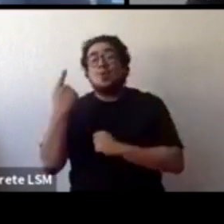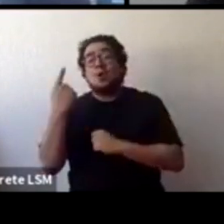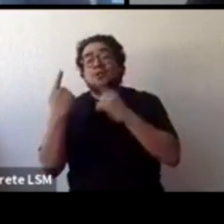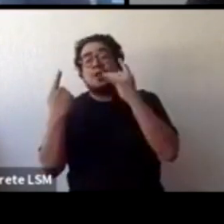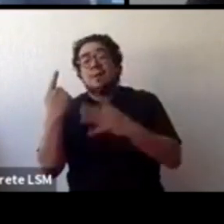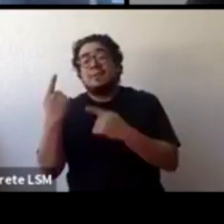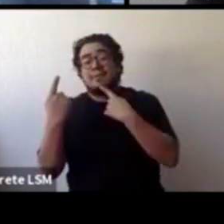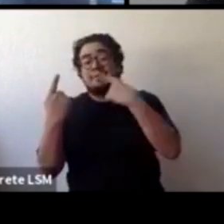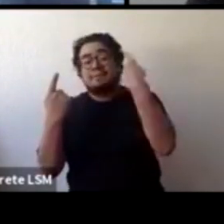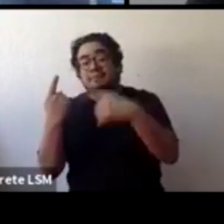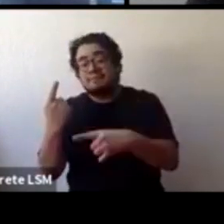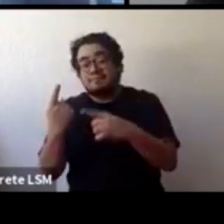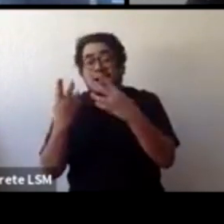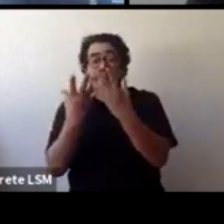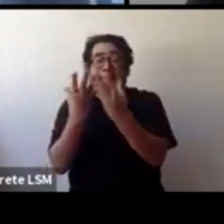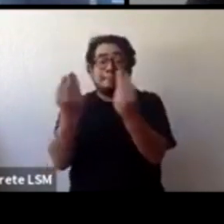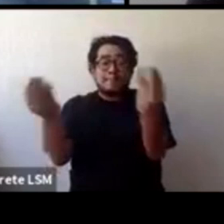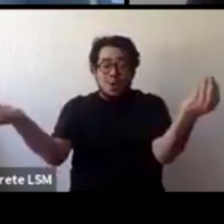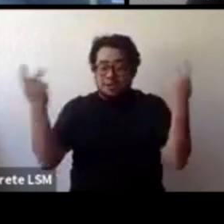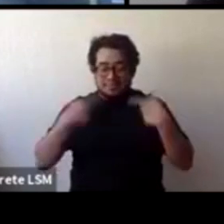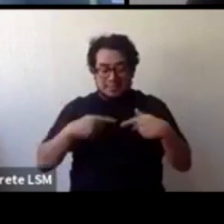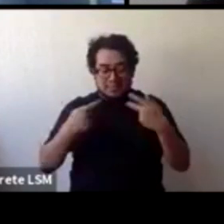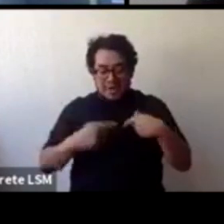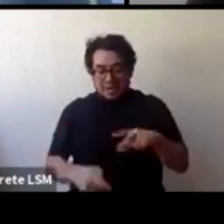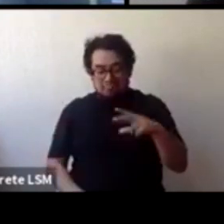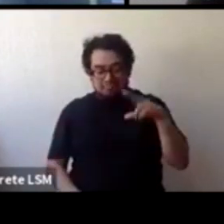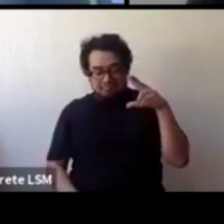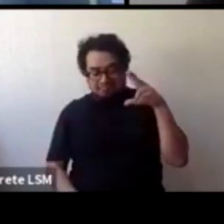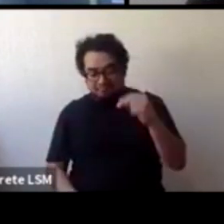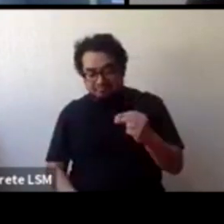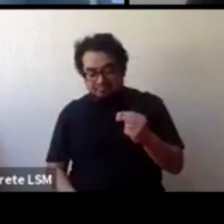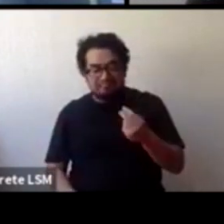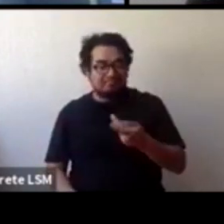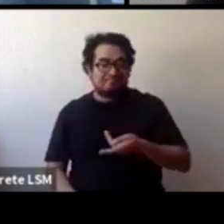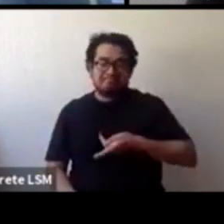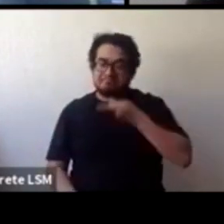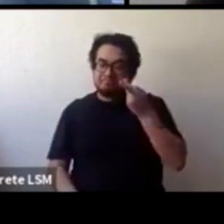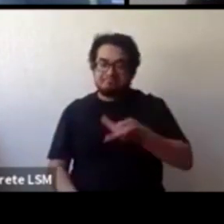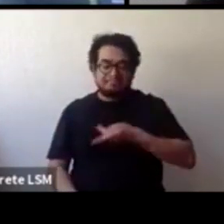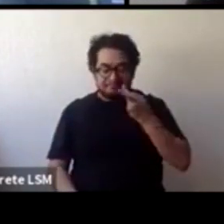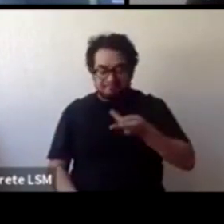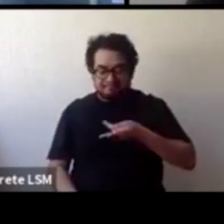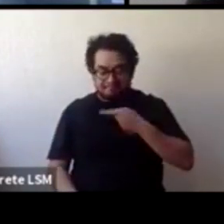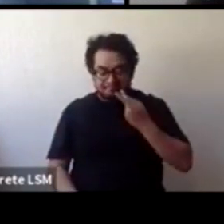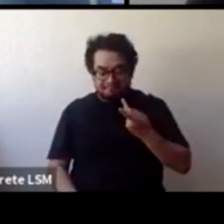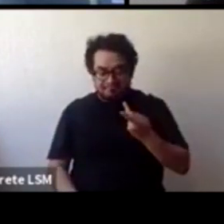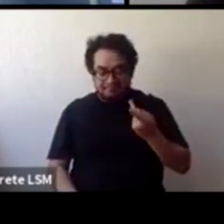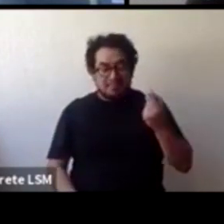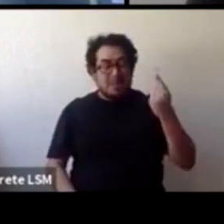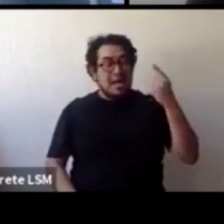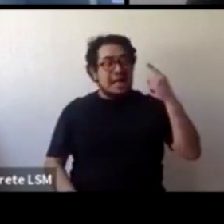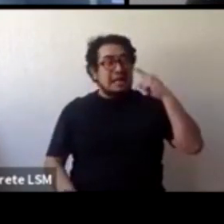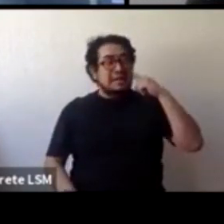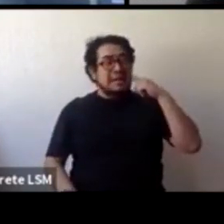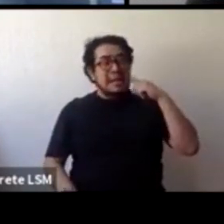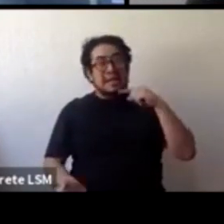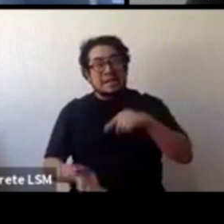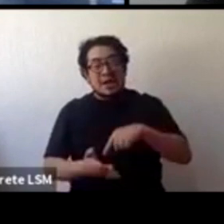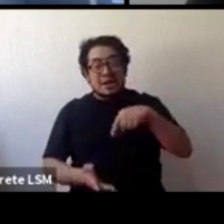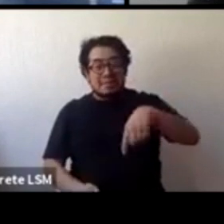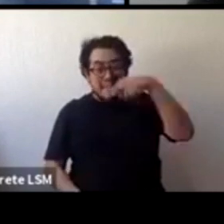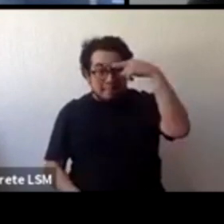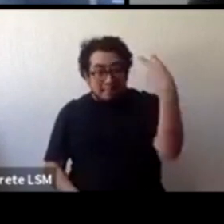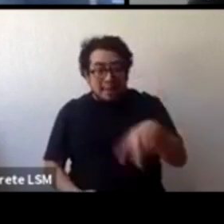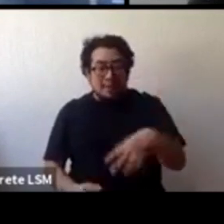van a hablar de esto muchos años después como ya todos hemos dicho, ¿no? Entonces, yo creo que en México nos hace falta varias cosas.